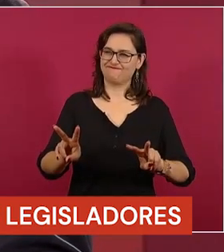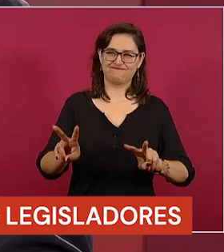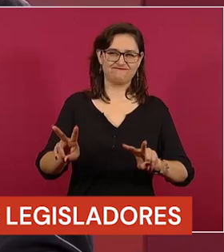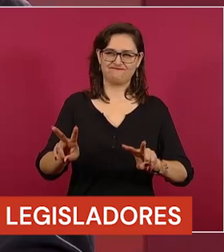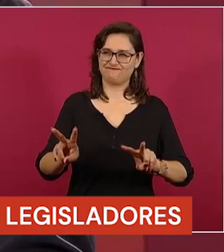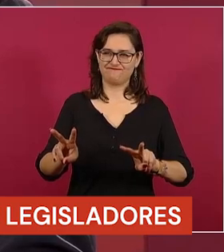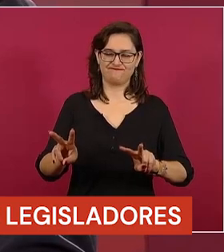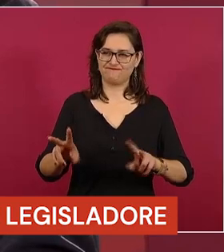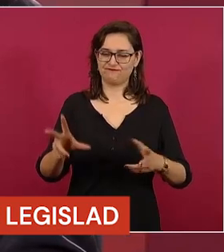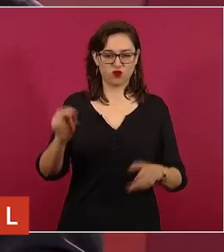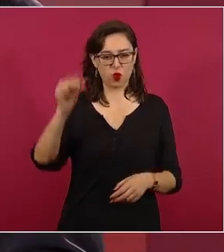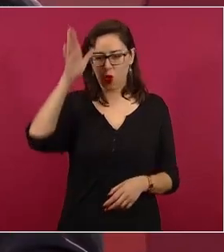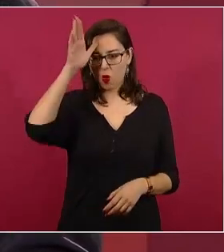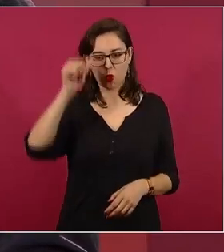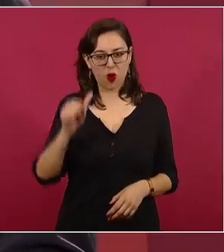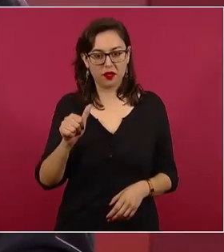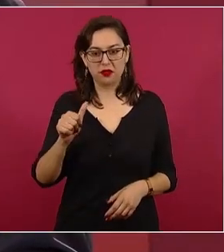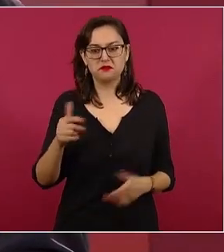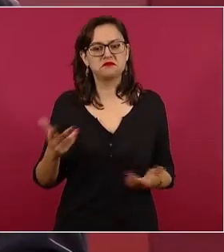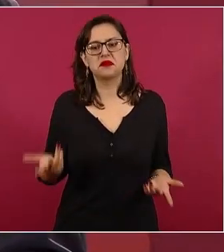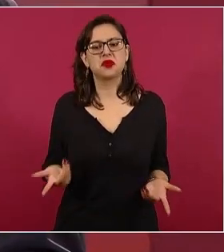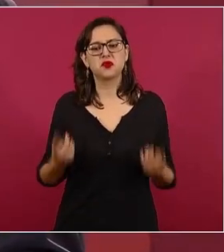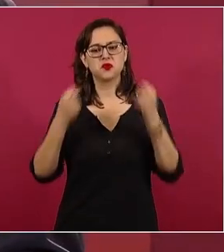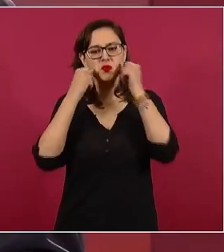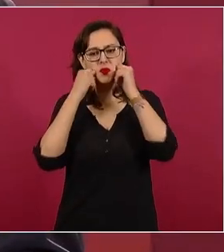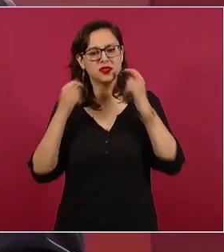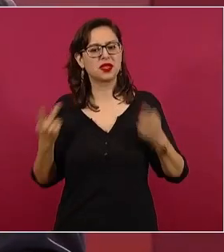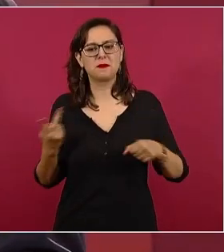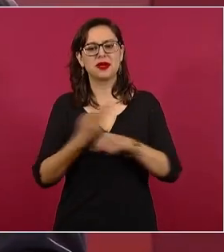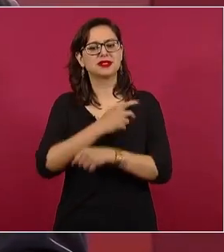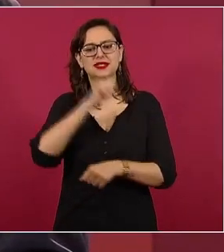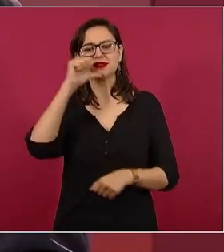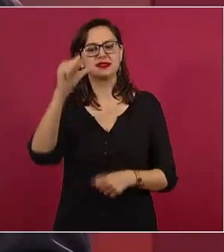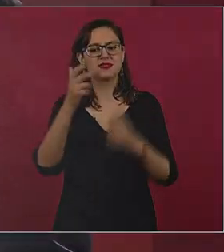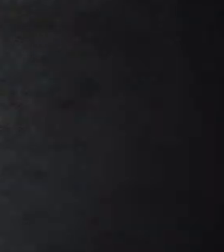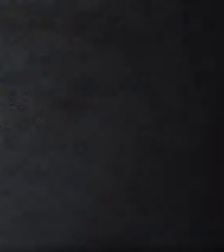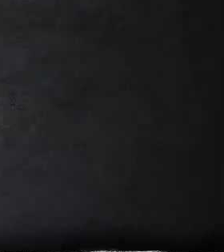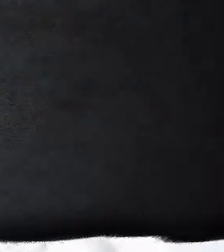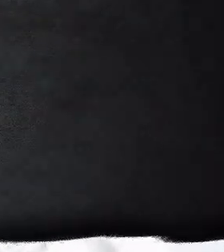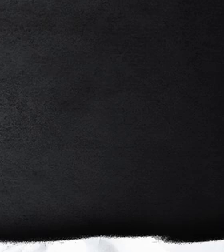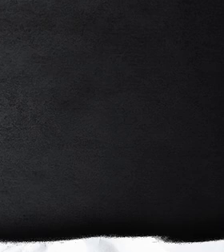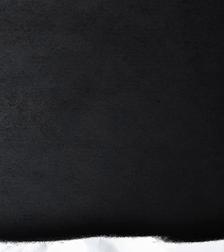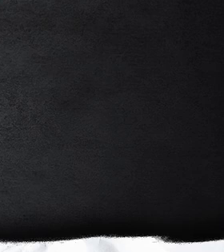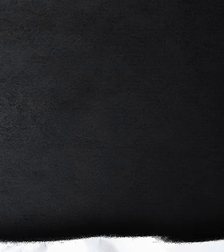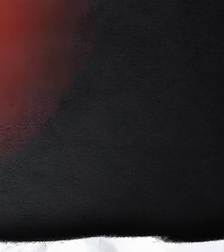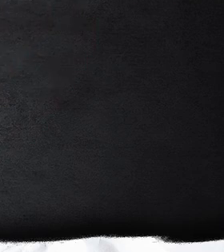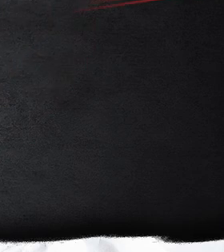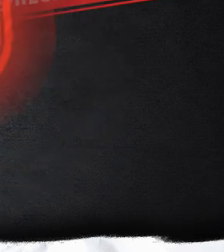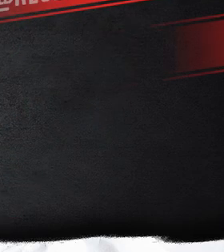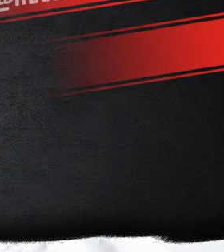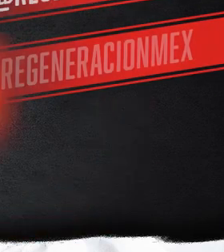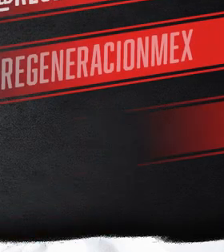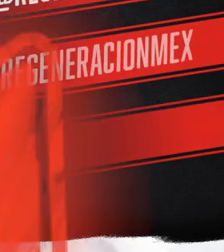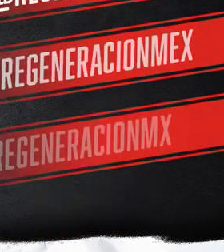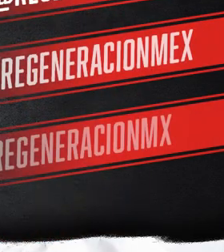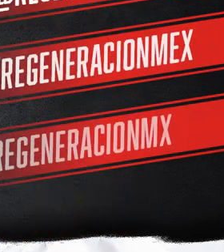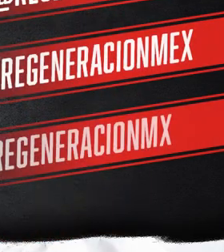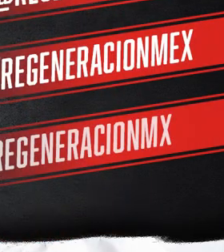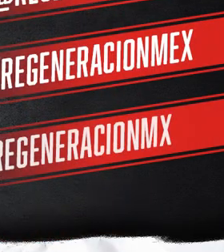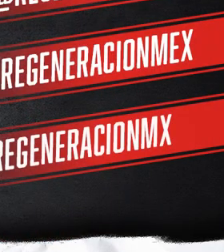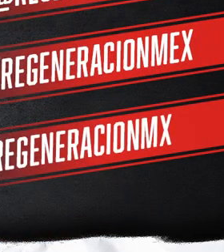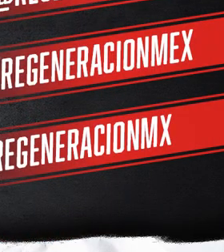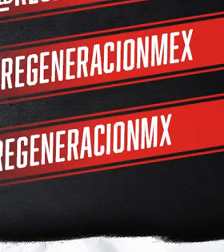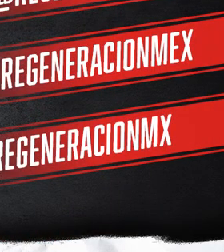uno entonces no hay nada que temer no no no